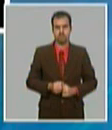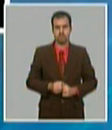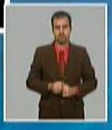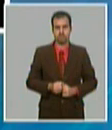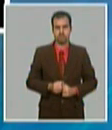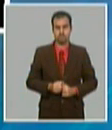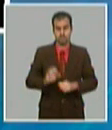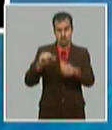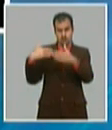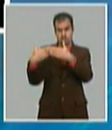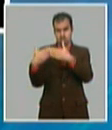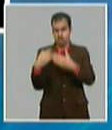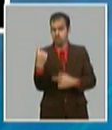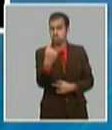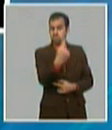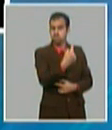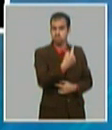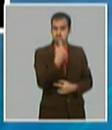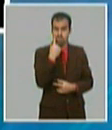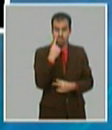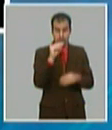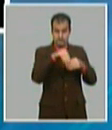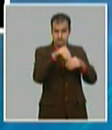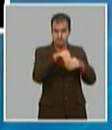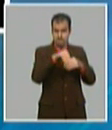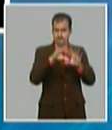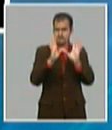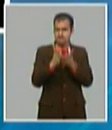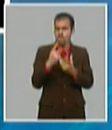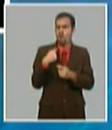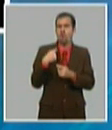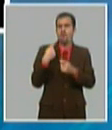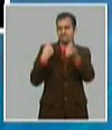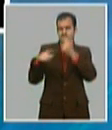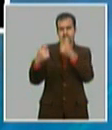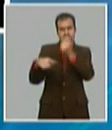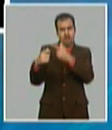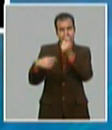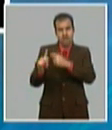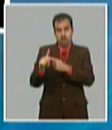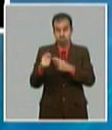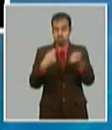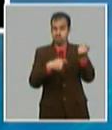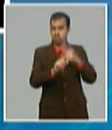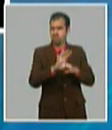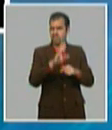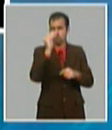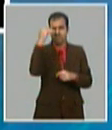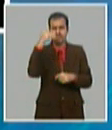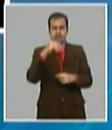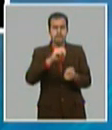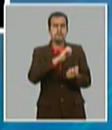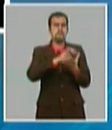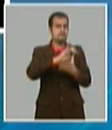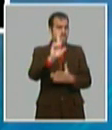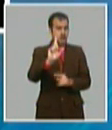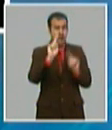la liquidez por exportaciones, ventas a la zona especial de desarrollo mariel, en este caso el 80%,